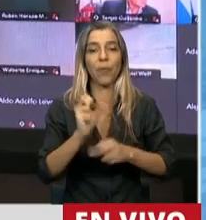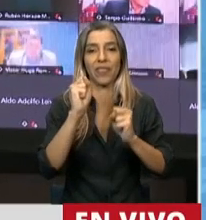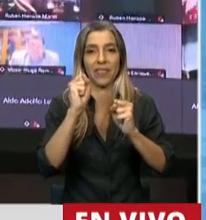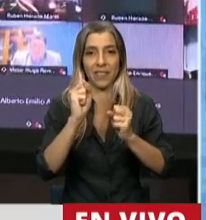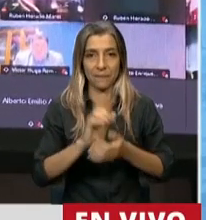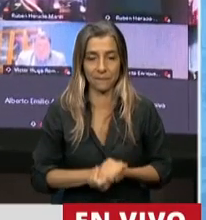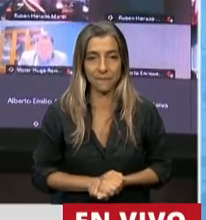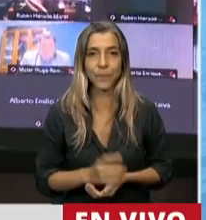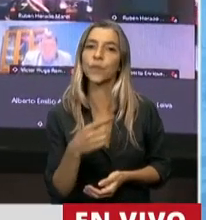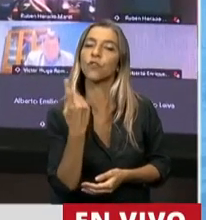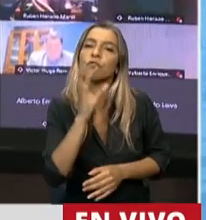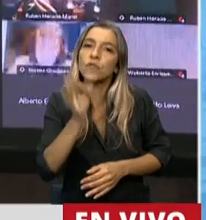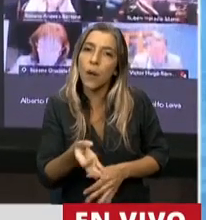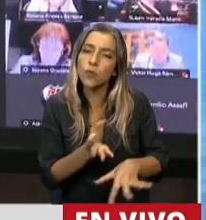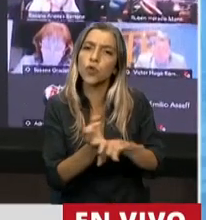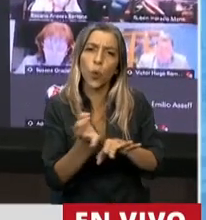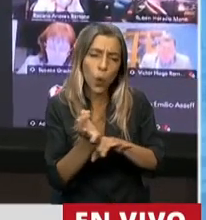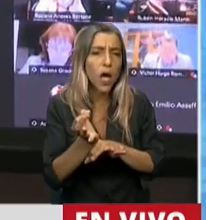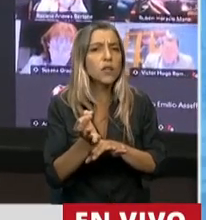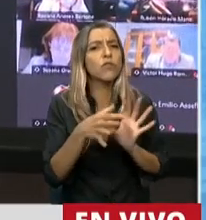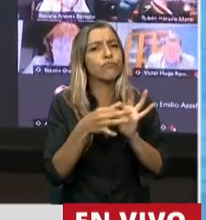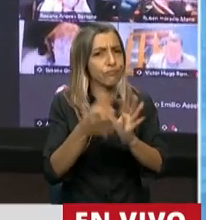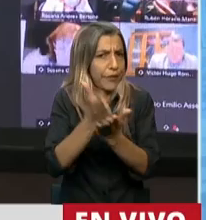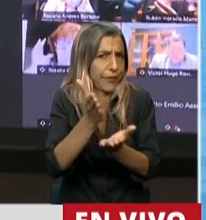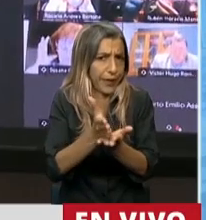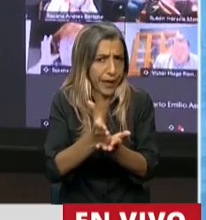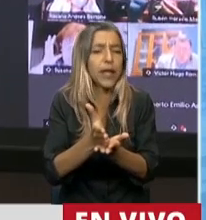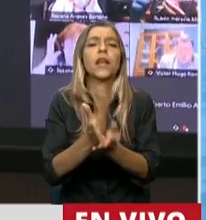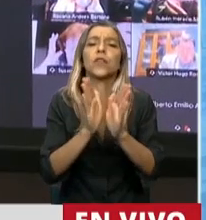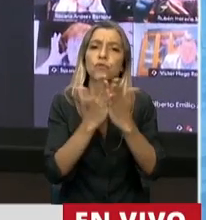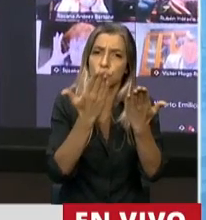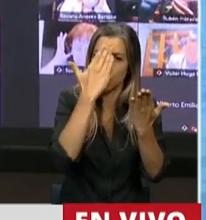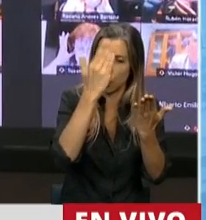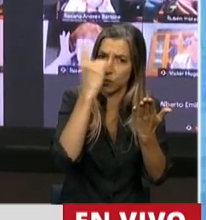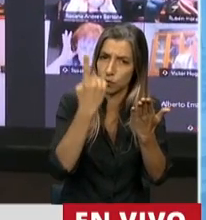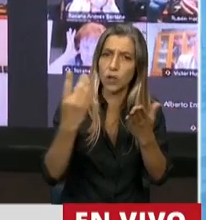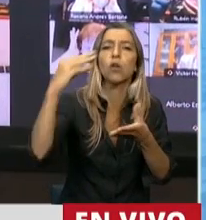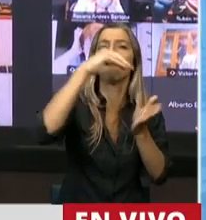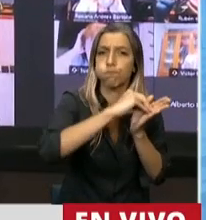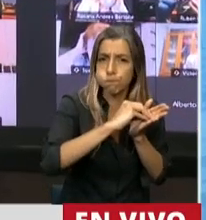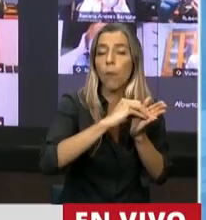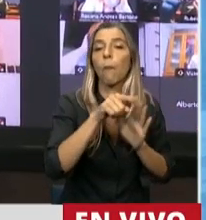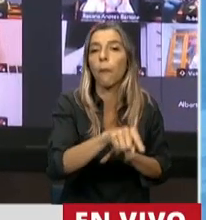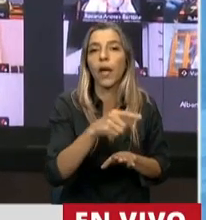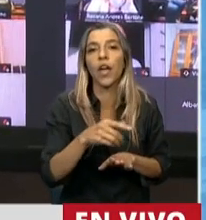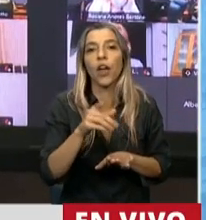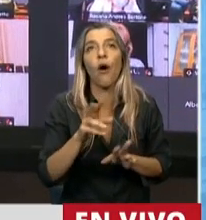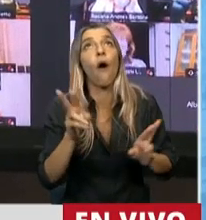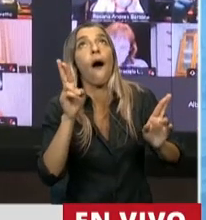Sabemos que la educación es un derecho, lo hemos escuchado, que está en la Constitución Nacional, pero para que eso no sea una expresión de deseo,